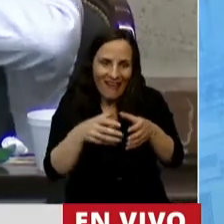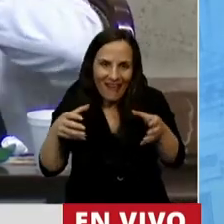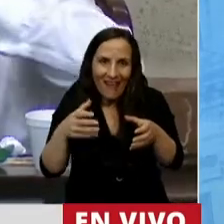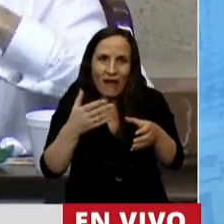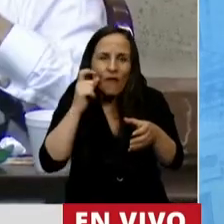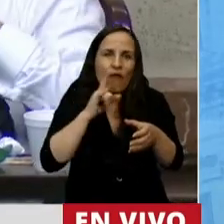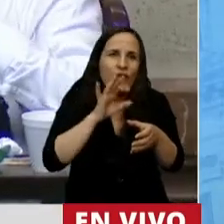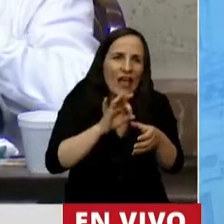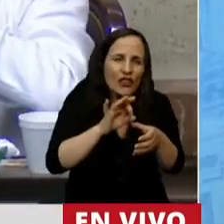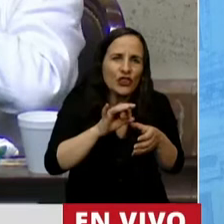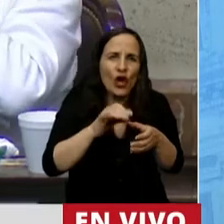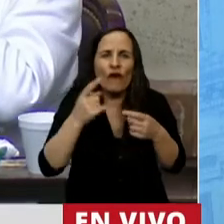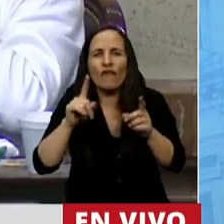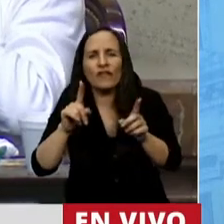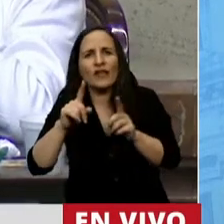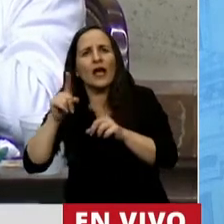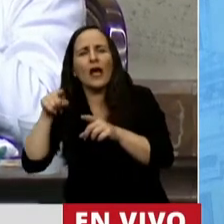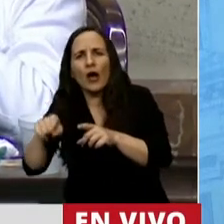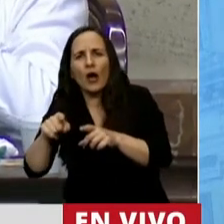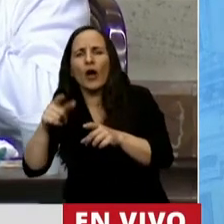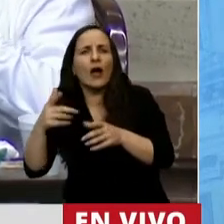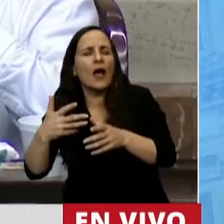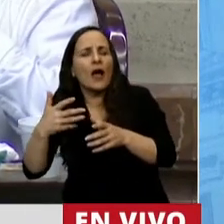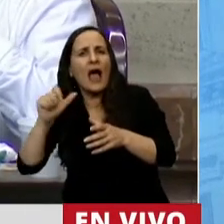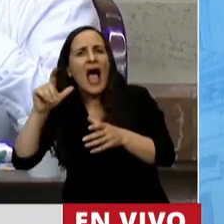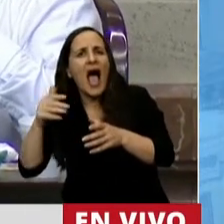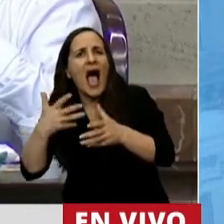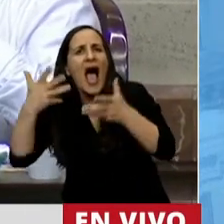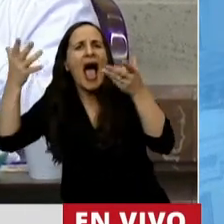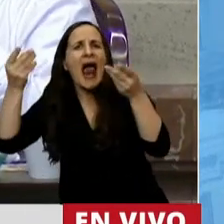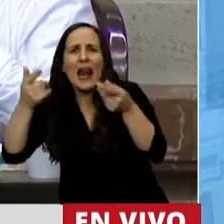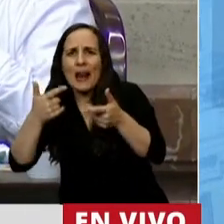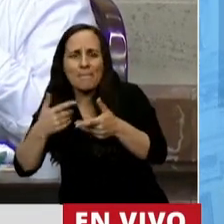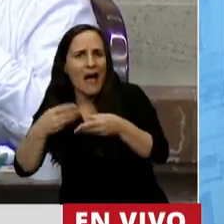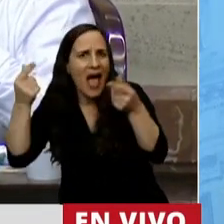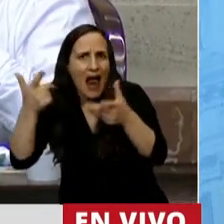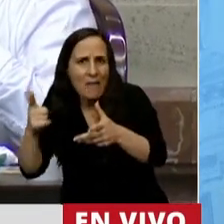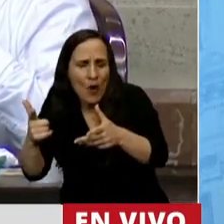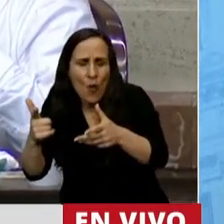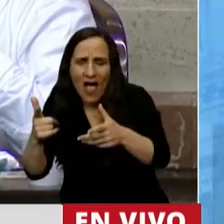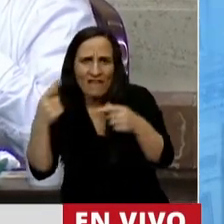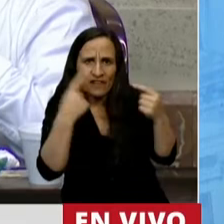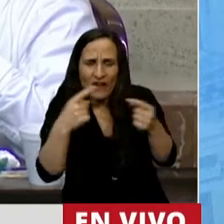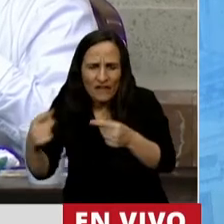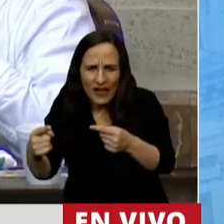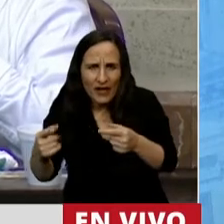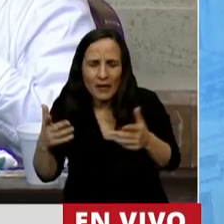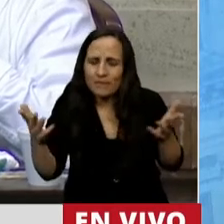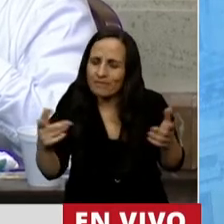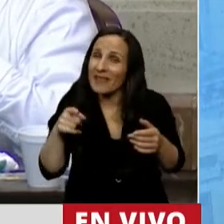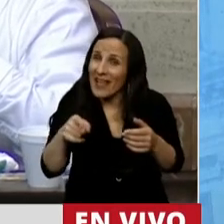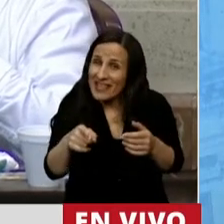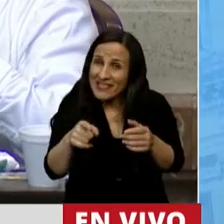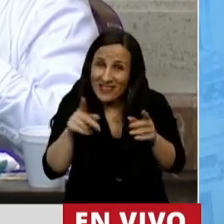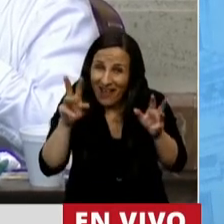practicaba sobre un ser informe que no tenía alma. Este concepto rigió la concepción de la Iglesia